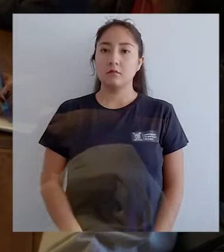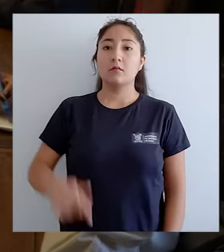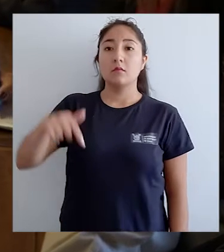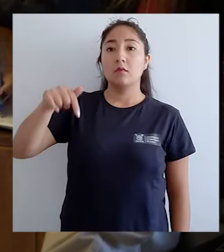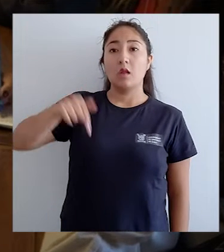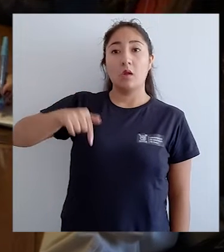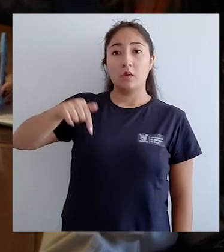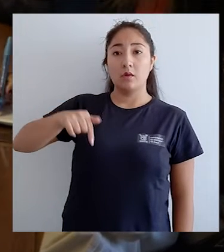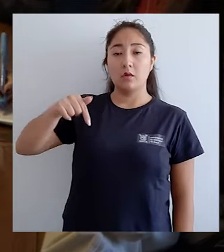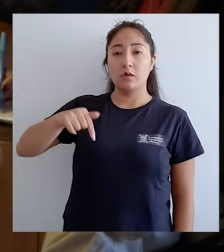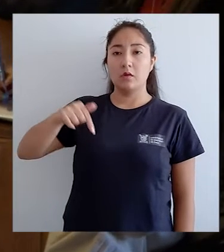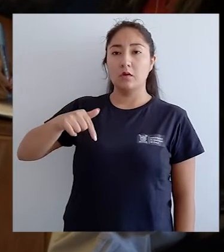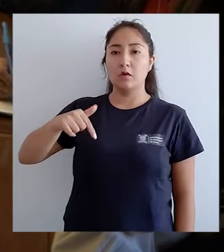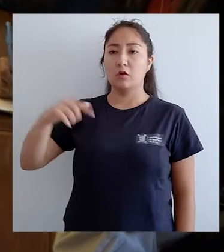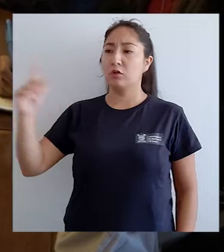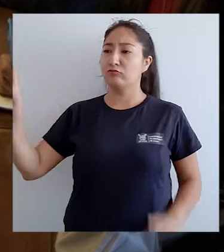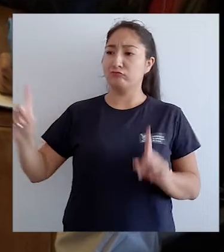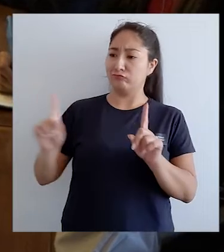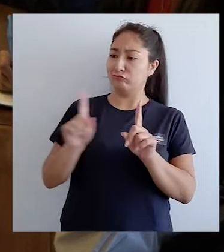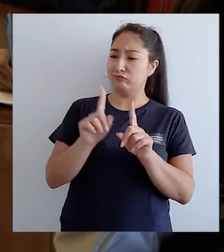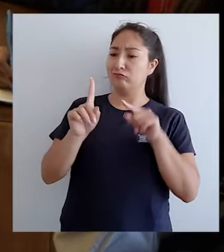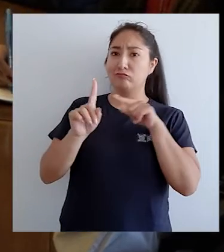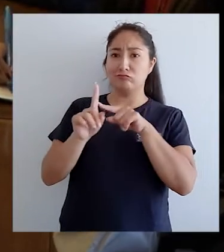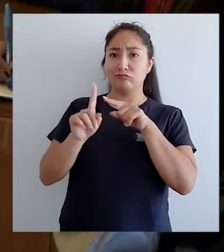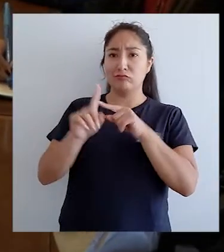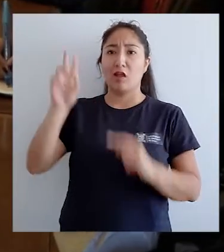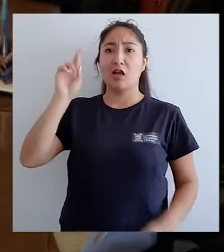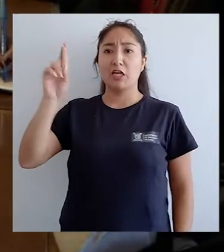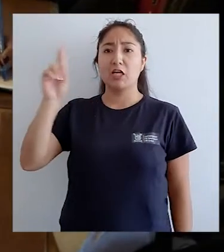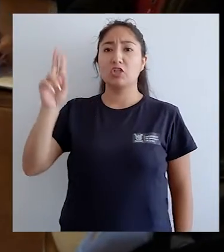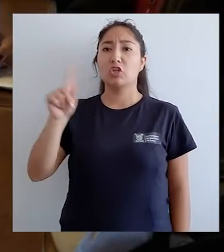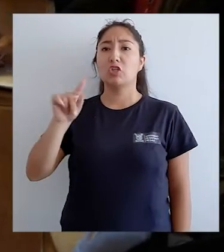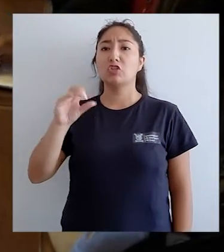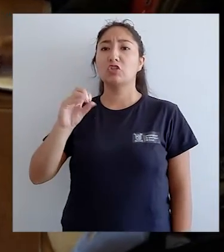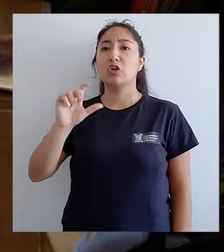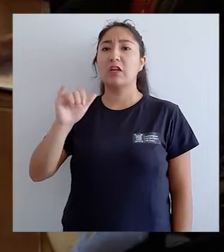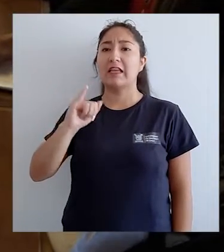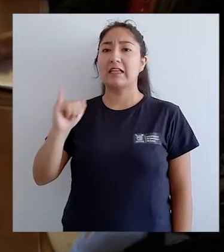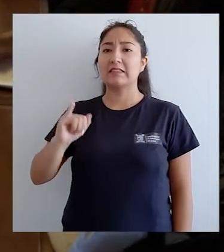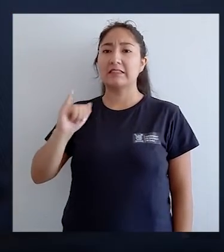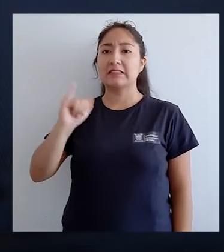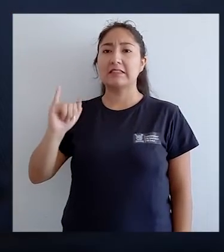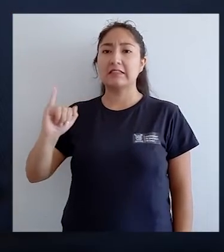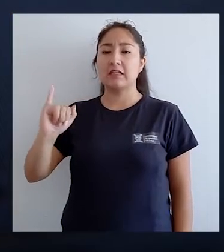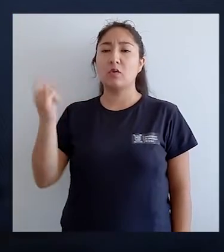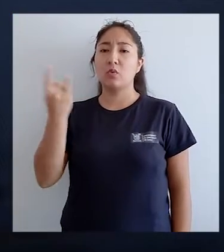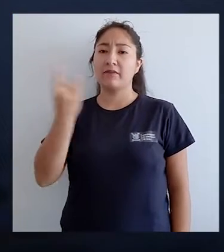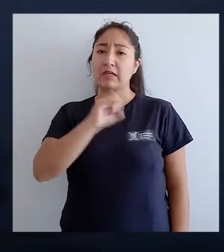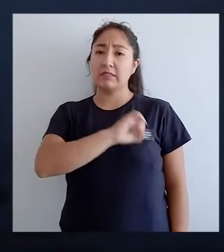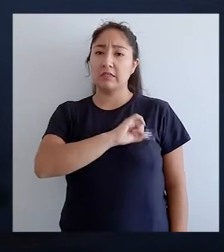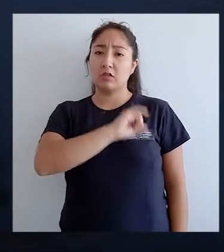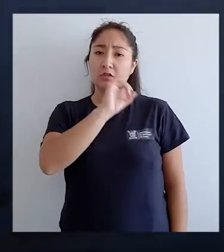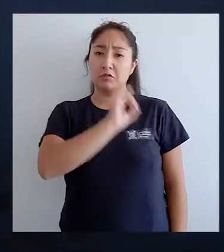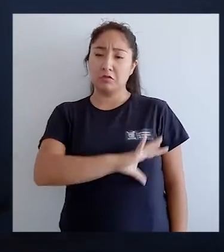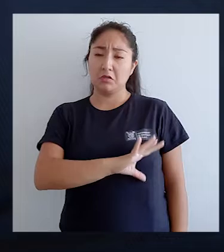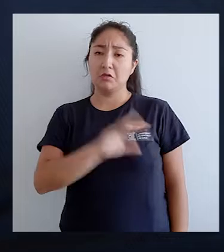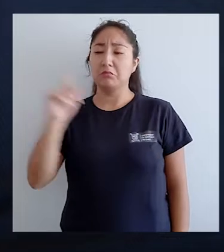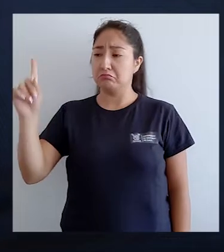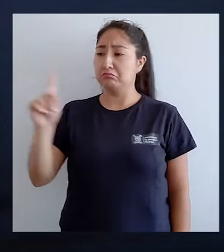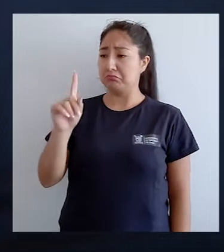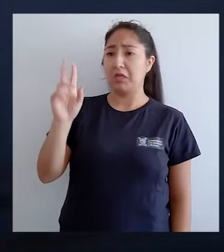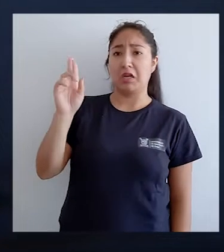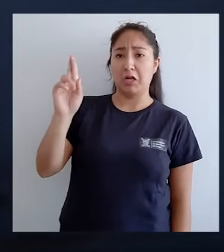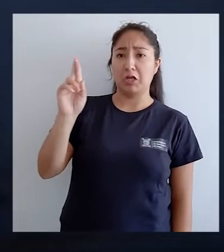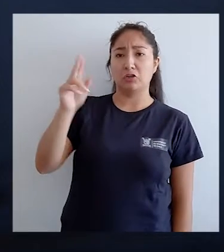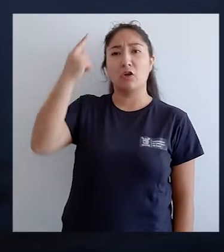Hoy tuvimos la visita del rector Solesi de la Universidad de Santiago de Chile, en primer lugar en su calidad